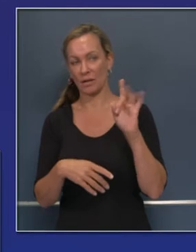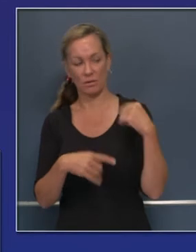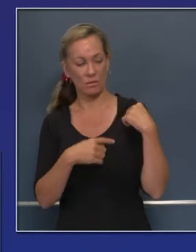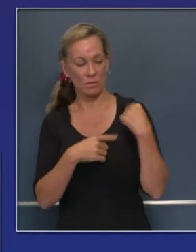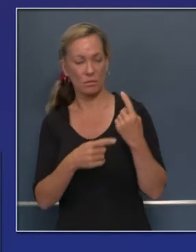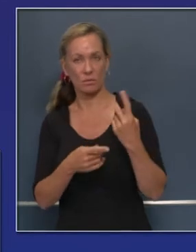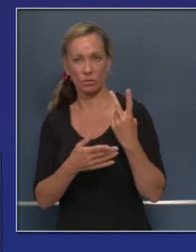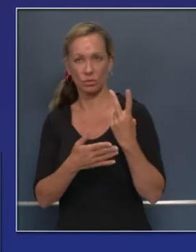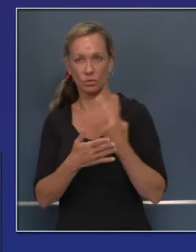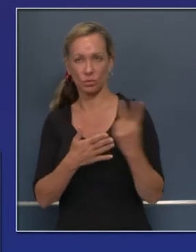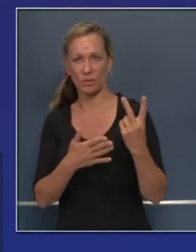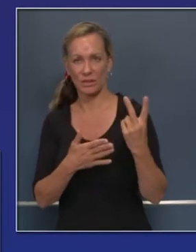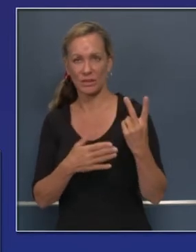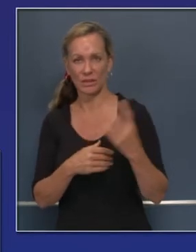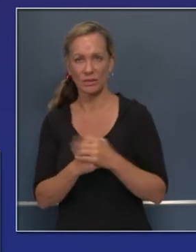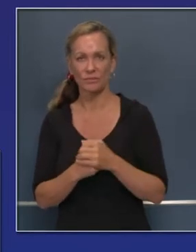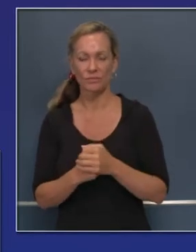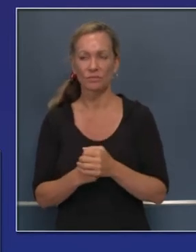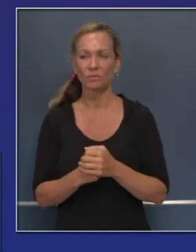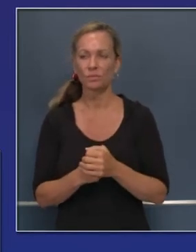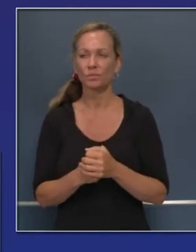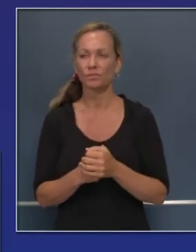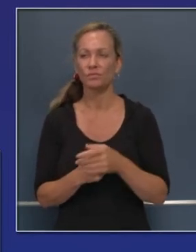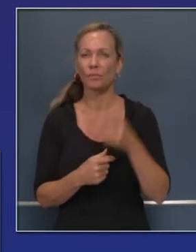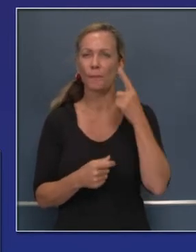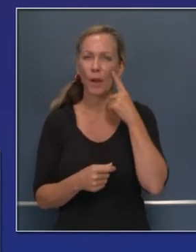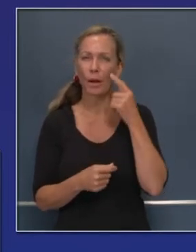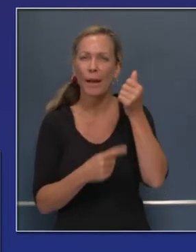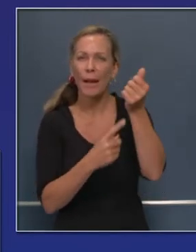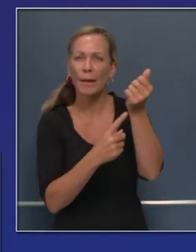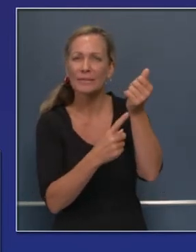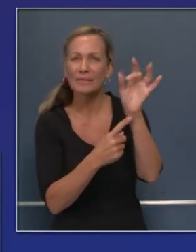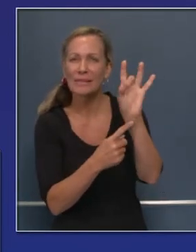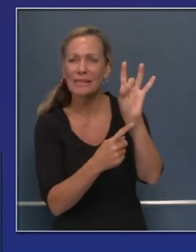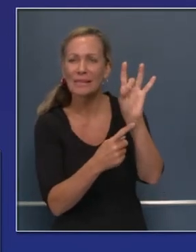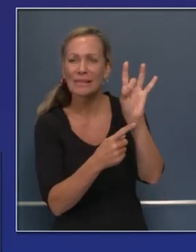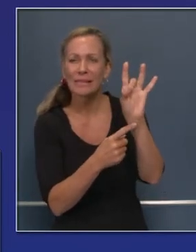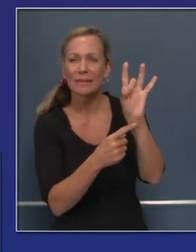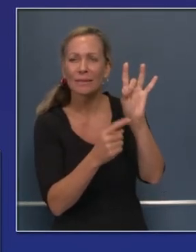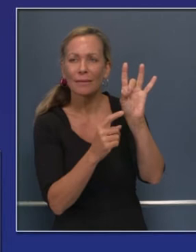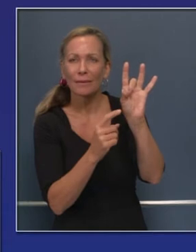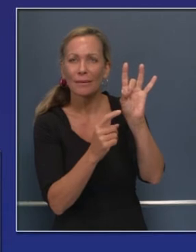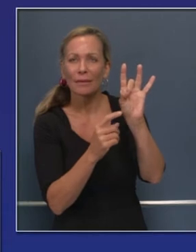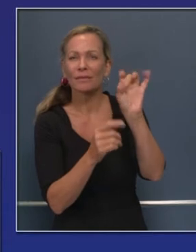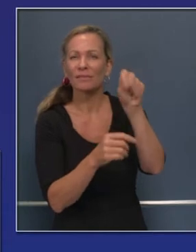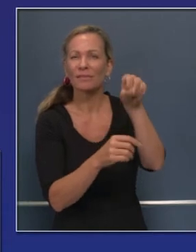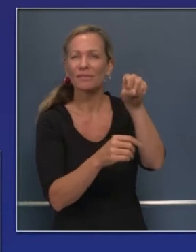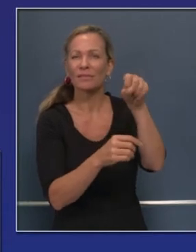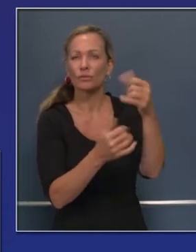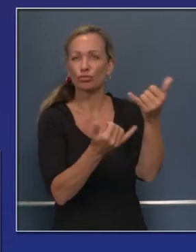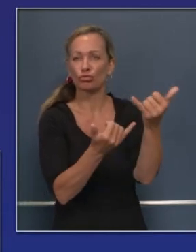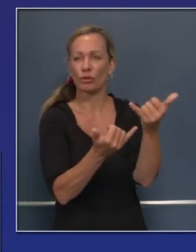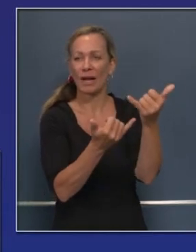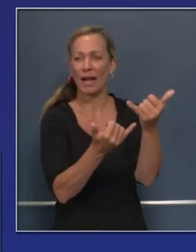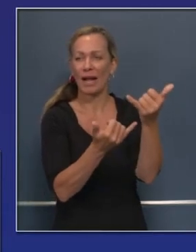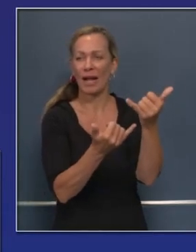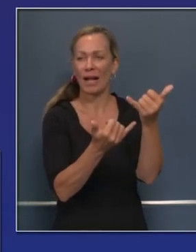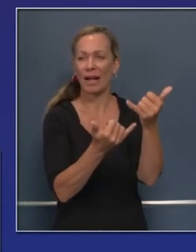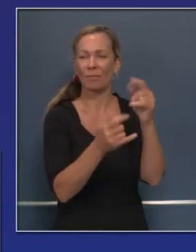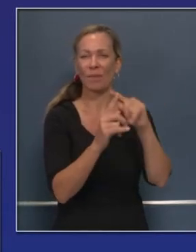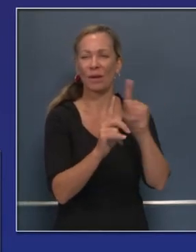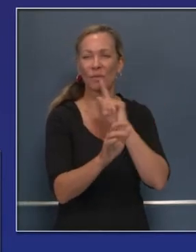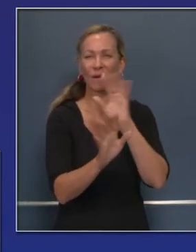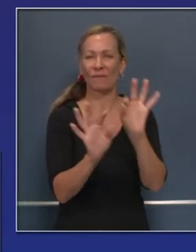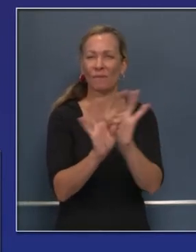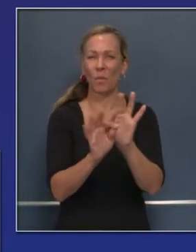por culpa del COVID-19. No se sientan tan sobrados o tan